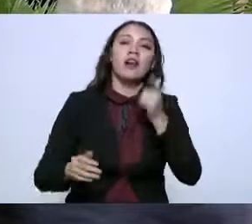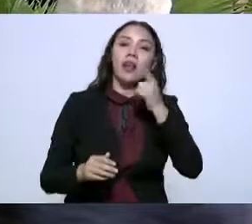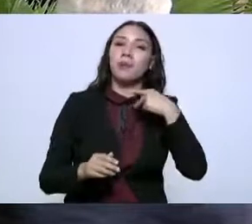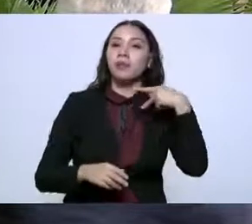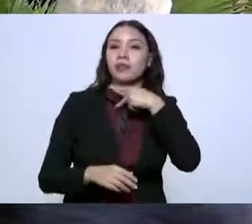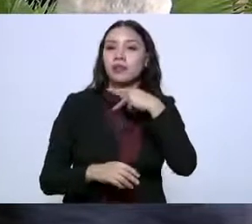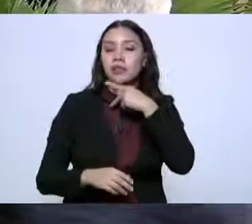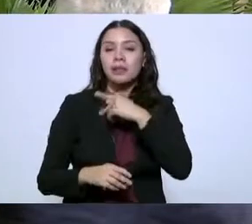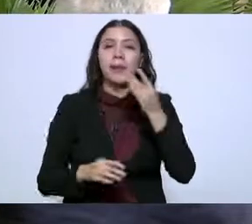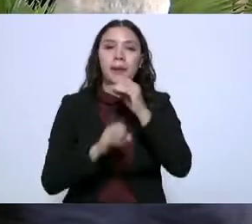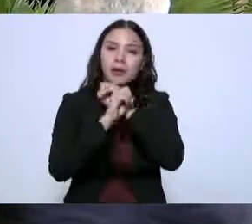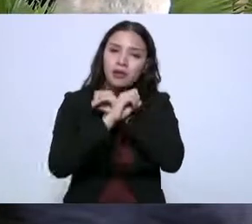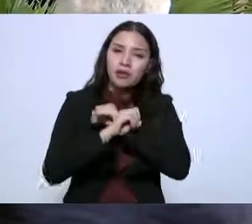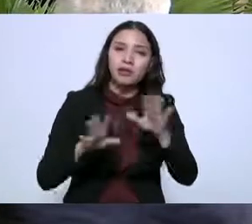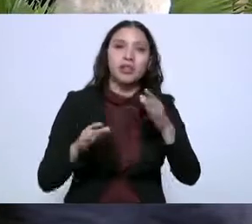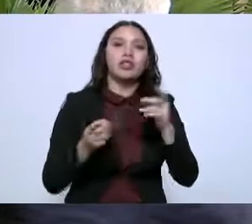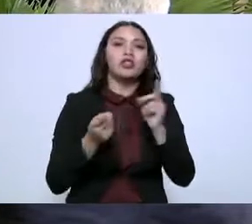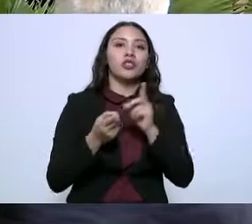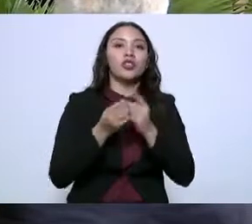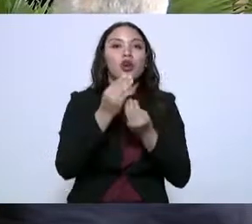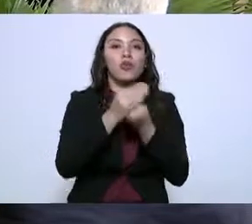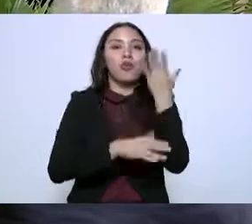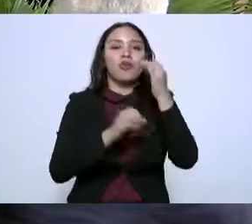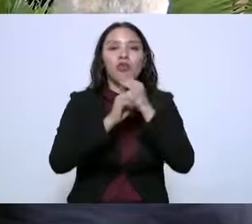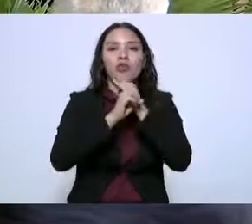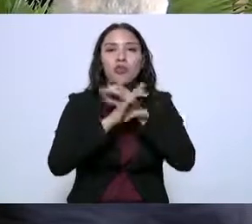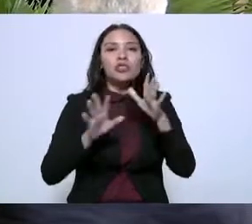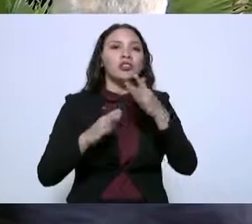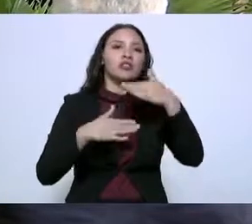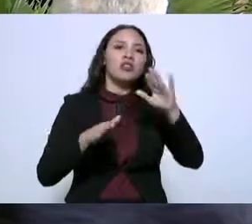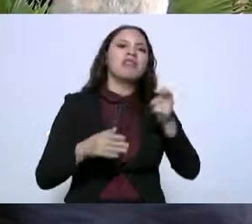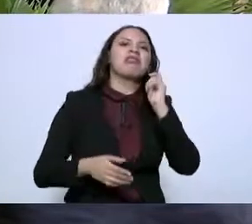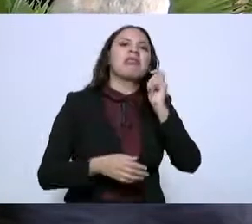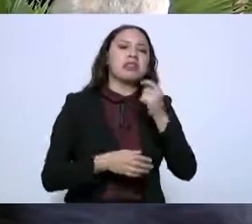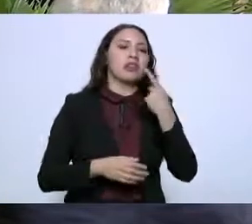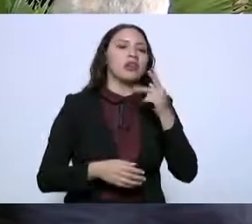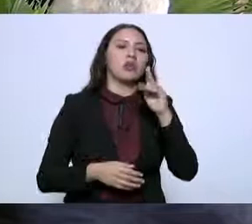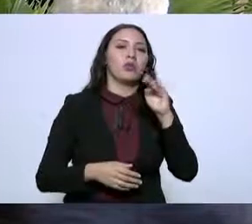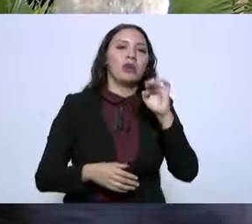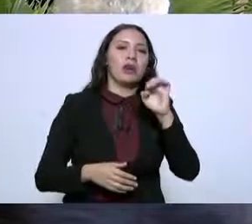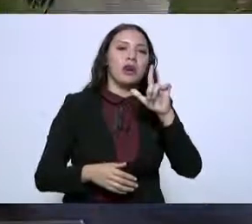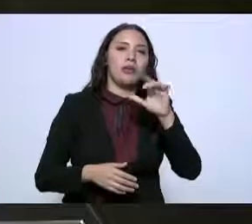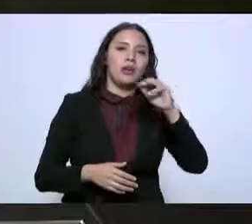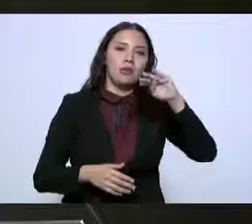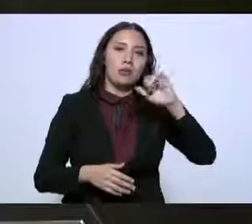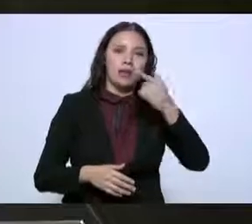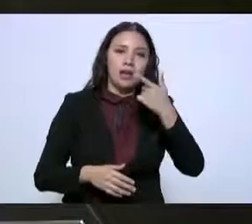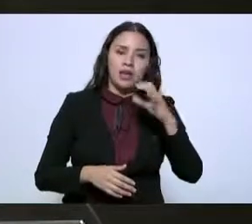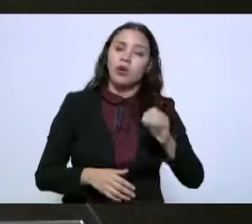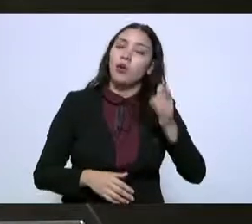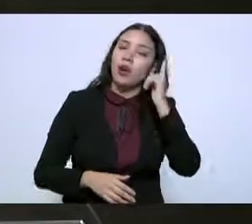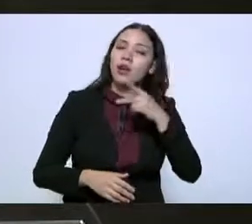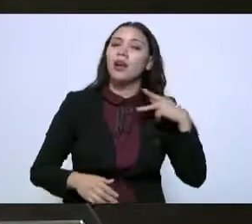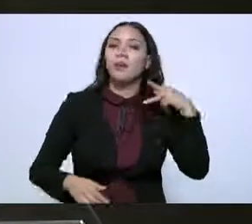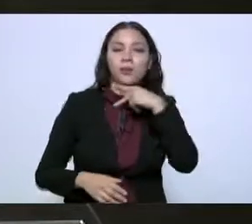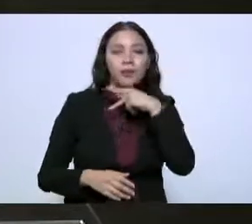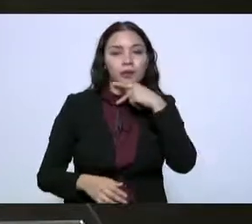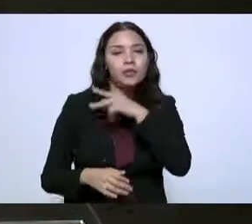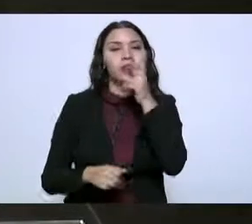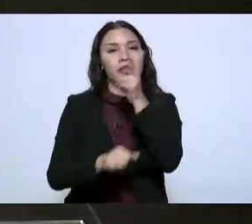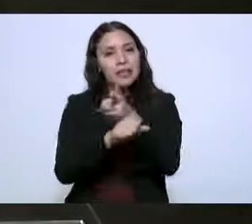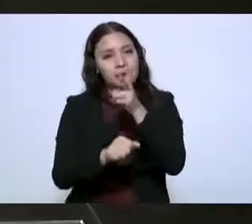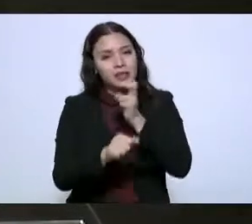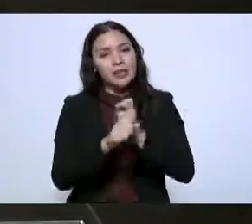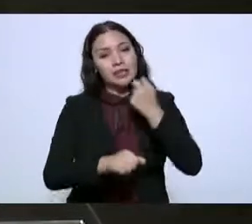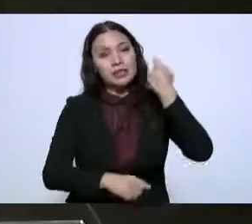nuestra página de pueblos mágicos México desconocido y también están invitados a formar parte de la